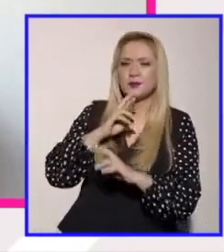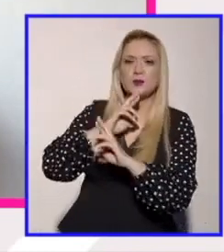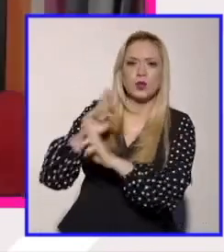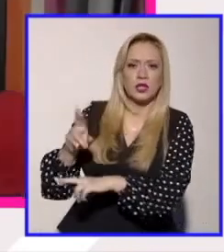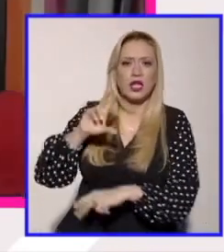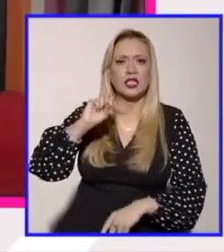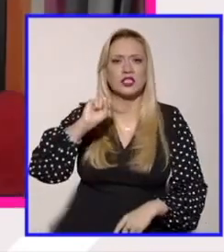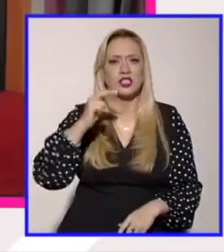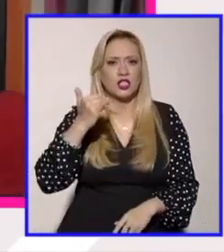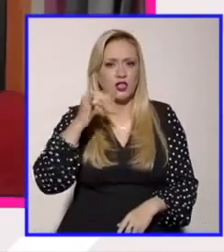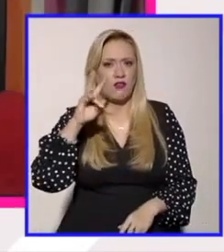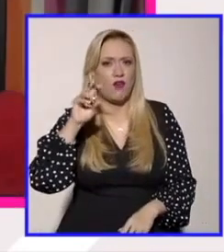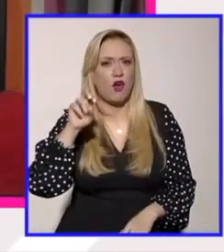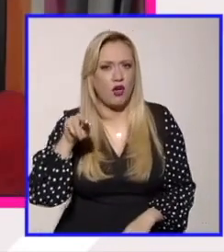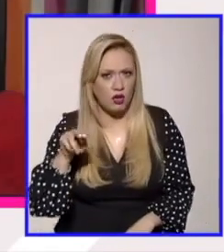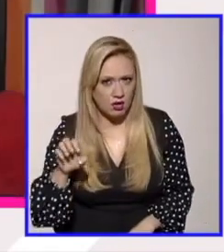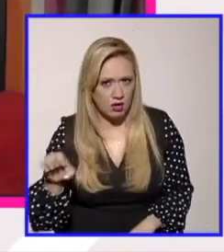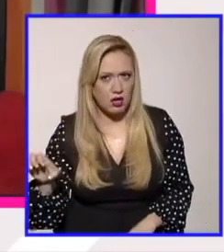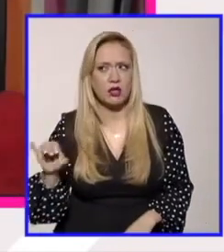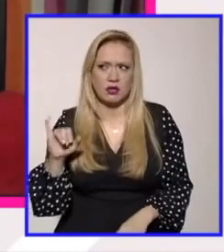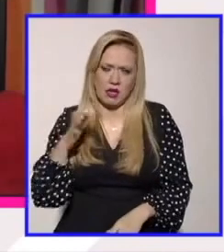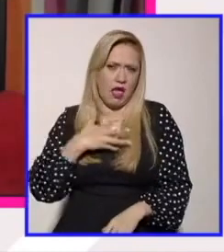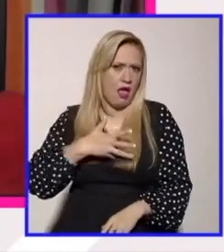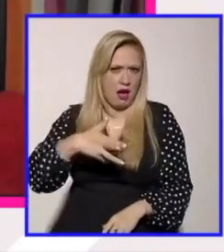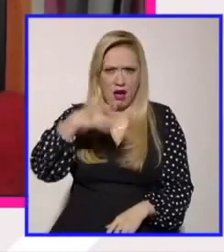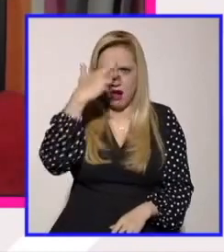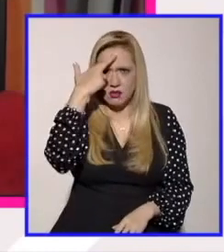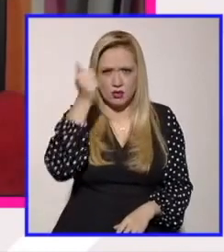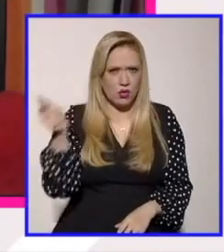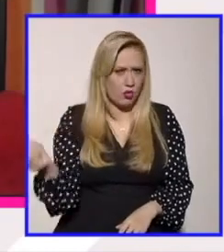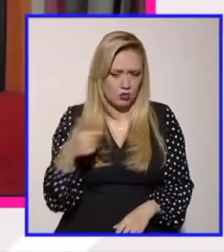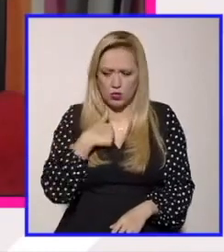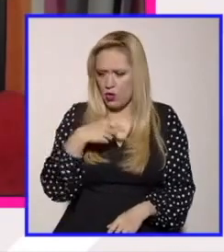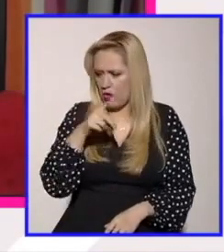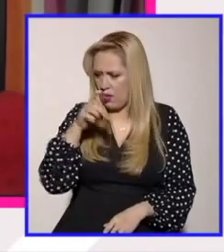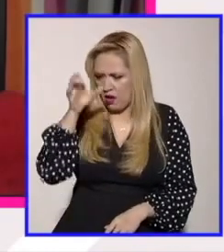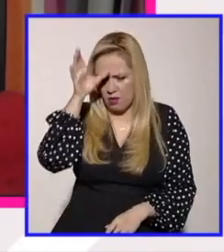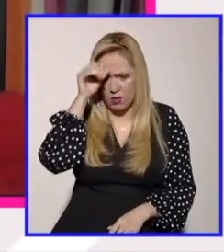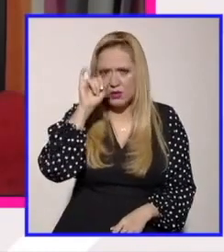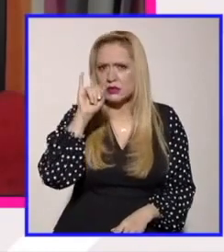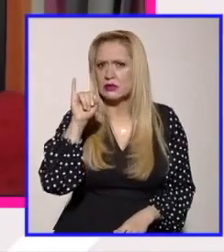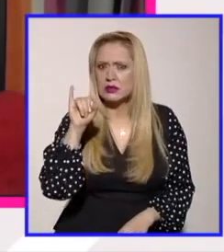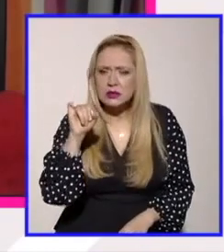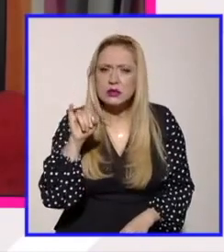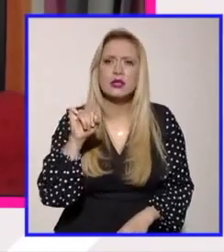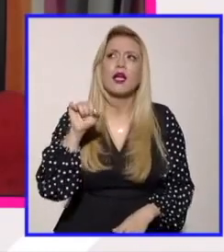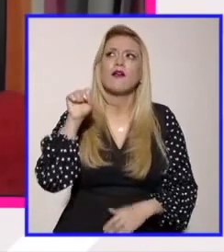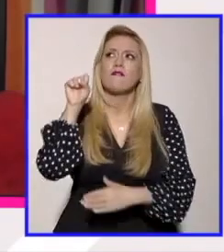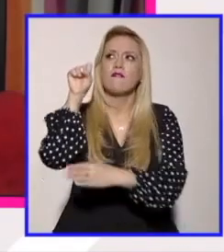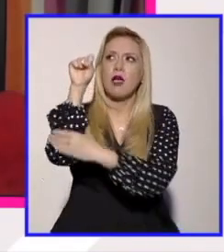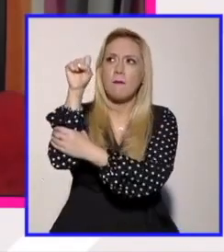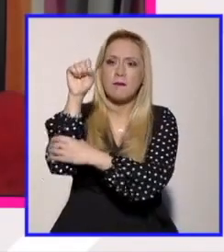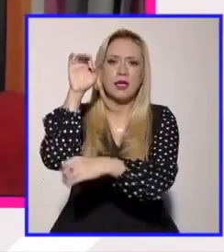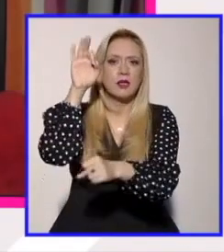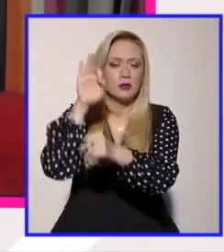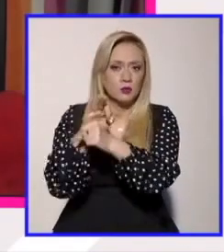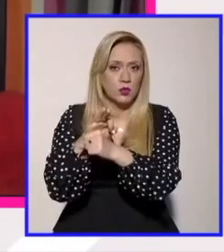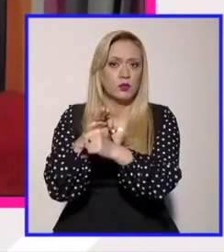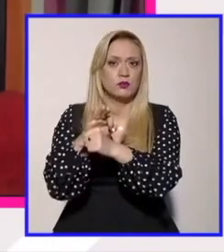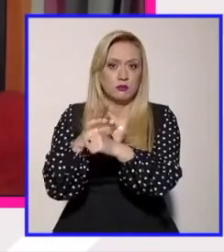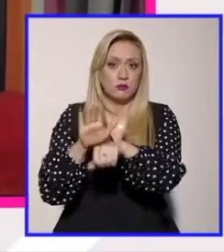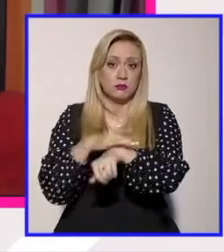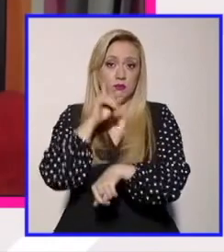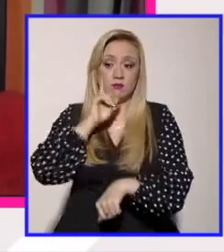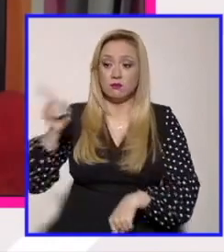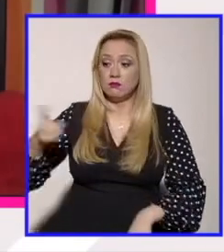absolutamente toda la razón y estoy de acuerdo en que el feminismo sí es un feminismo porque ellas se nombran